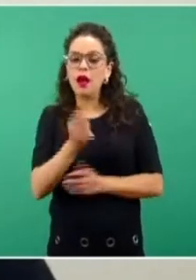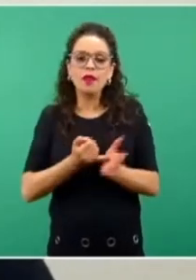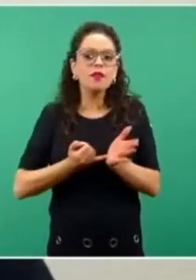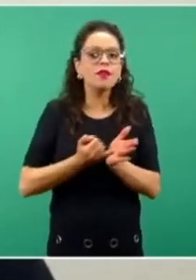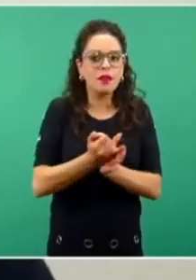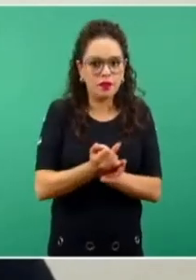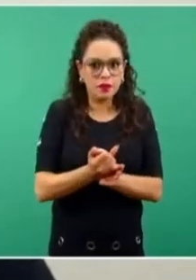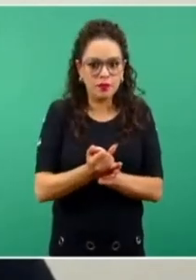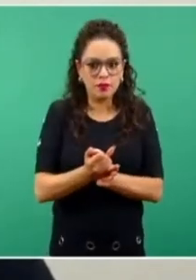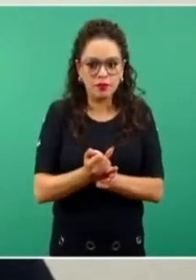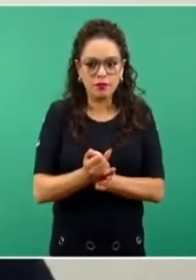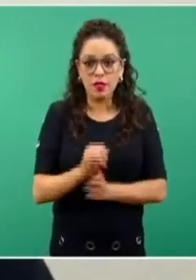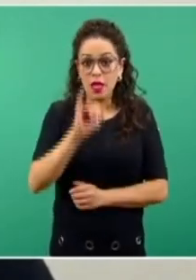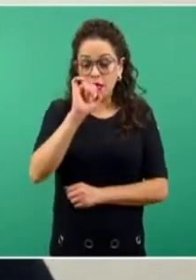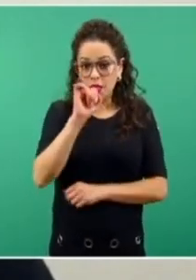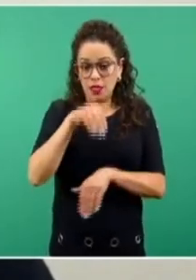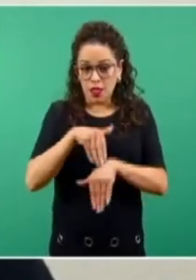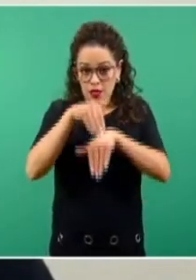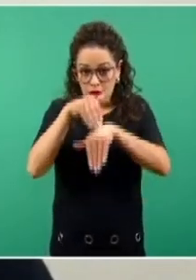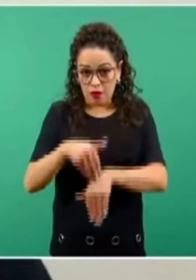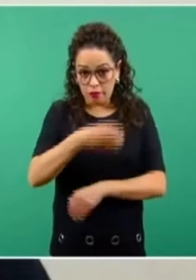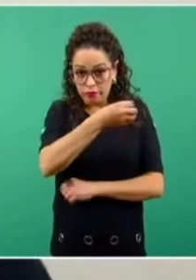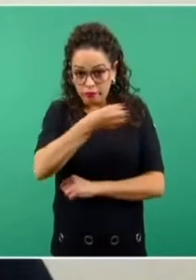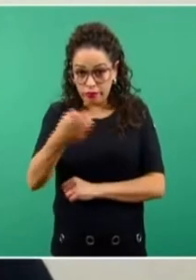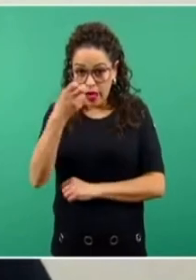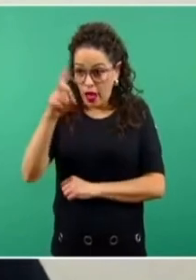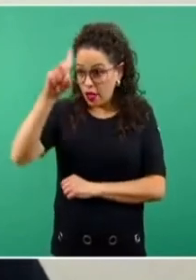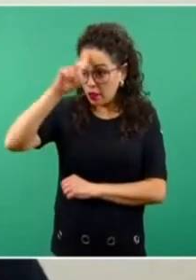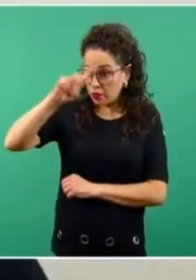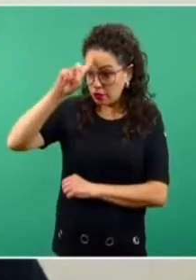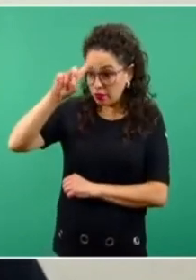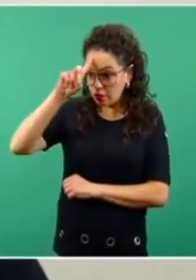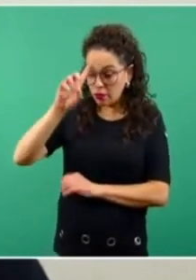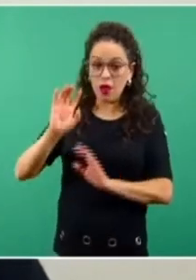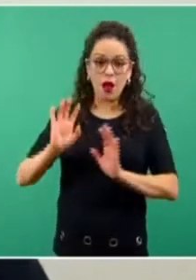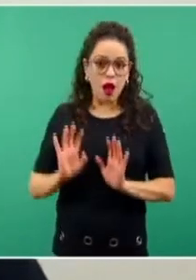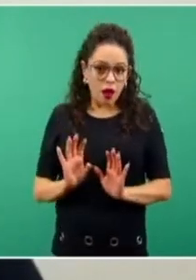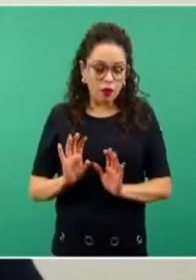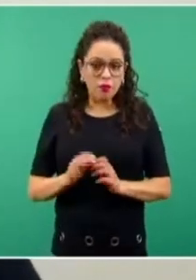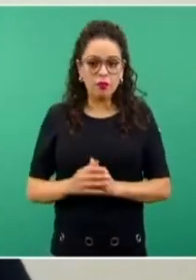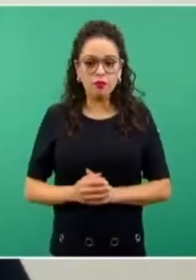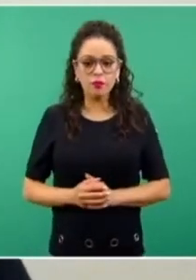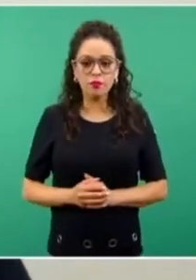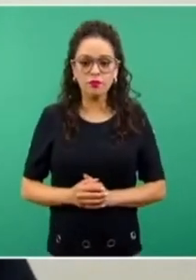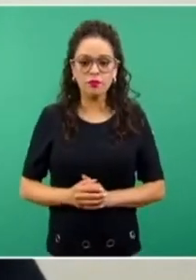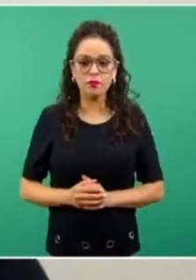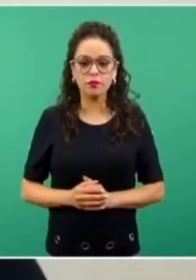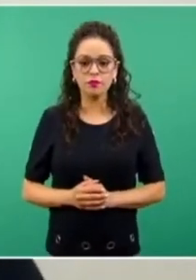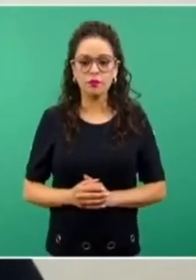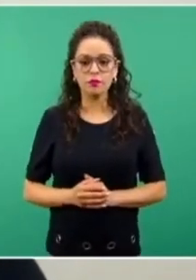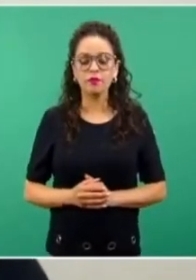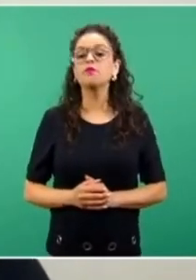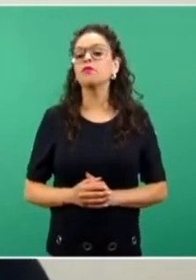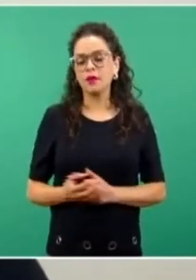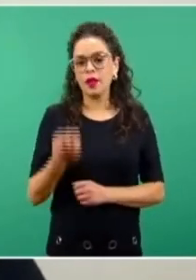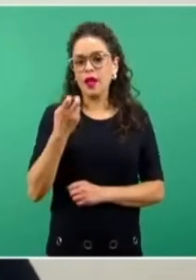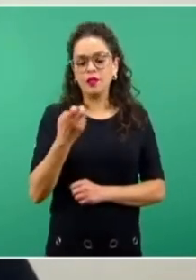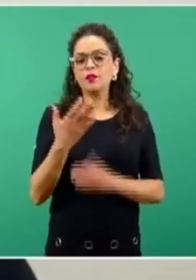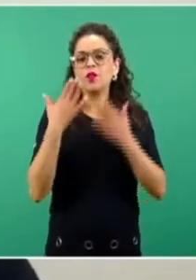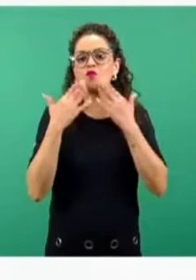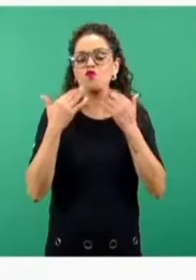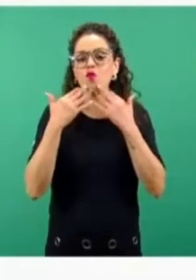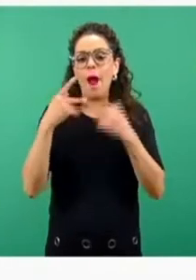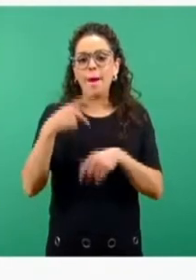poder acatar estas recomendaciones, de ponerlas en práctica y en su momento entonces no exponernos